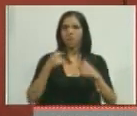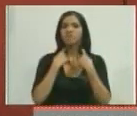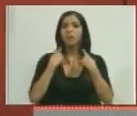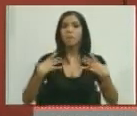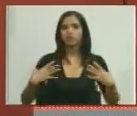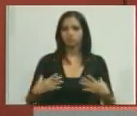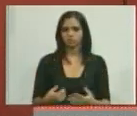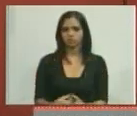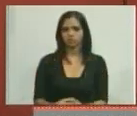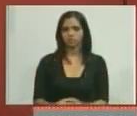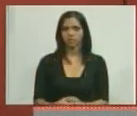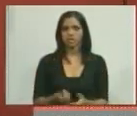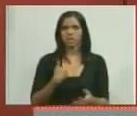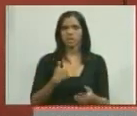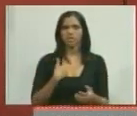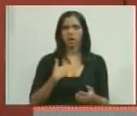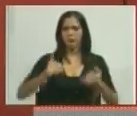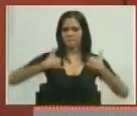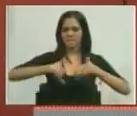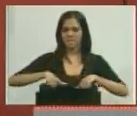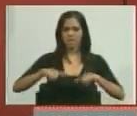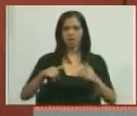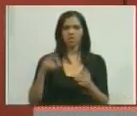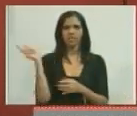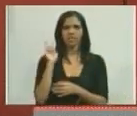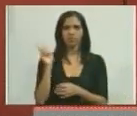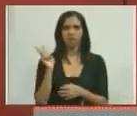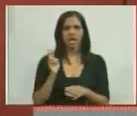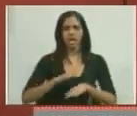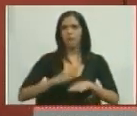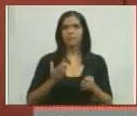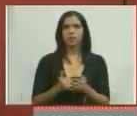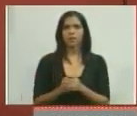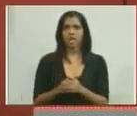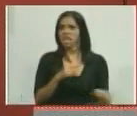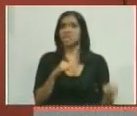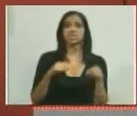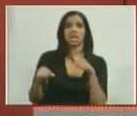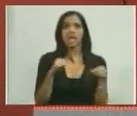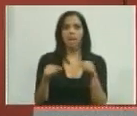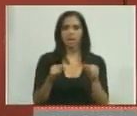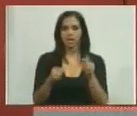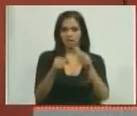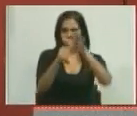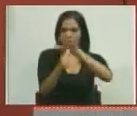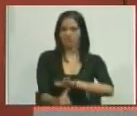Que yo había sacado a mis hijos de aquí de Venezuela porque el régimen caía.